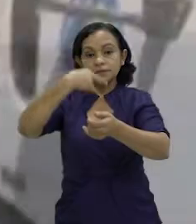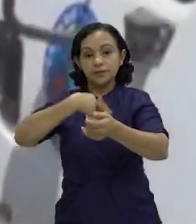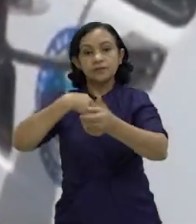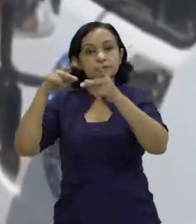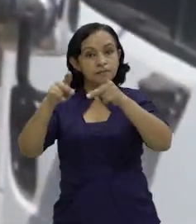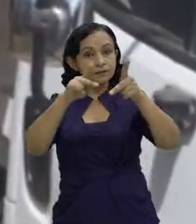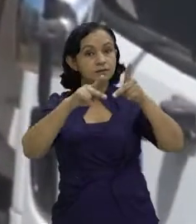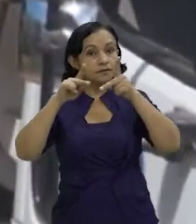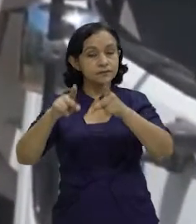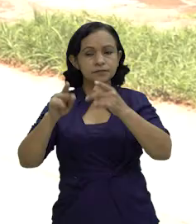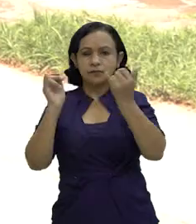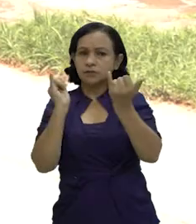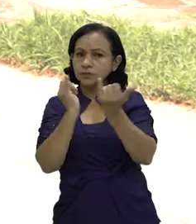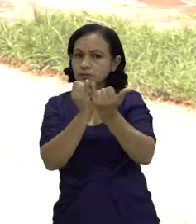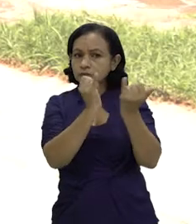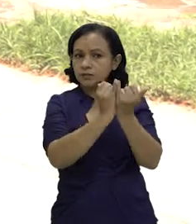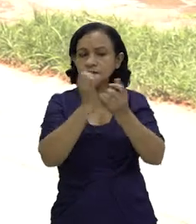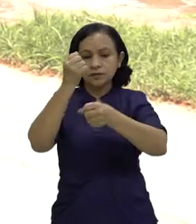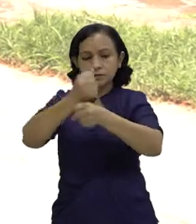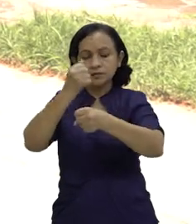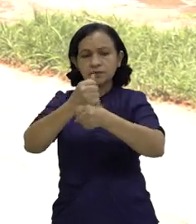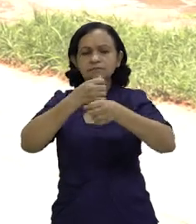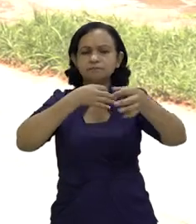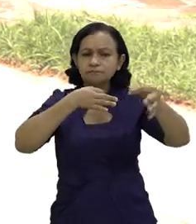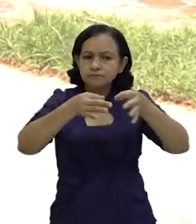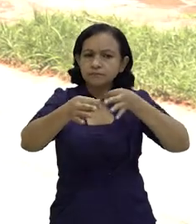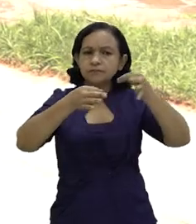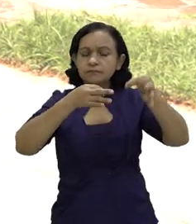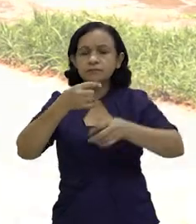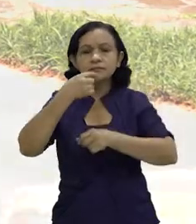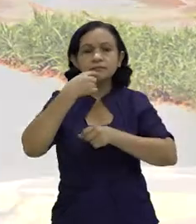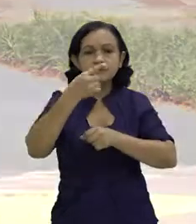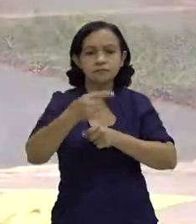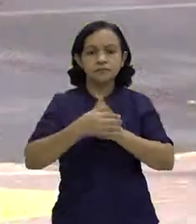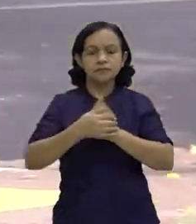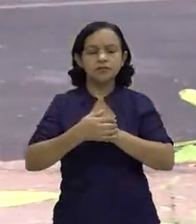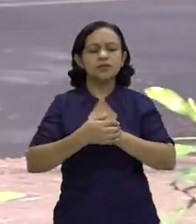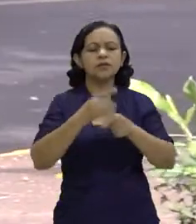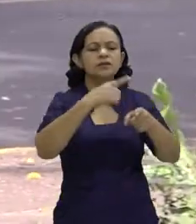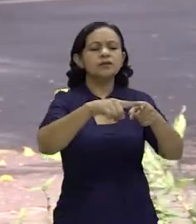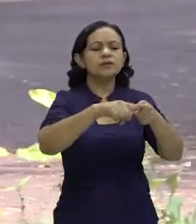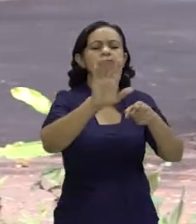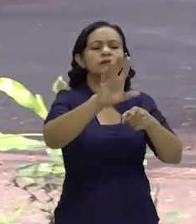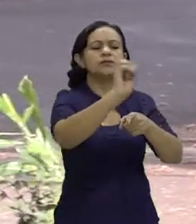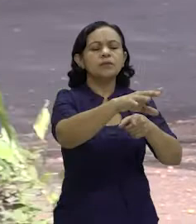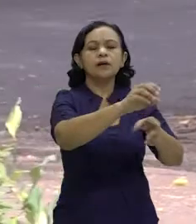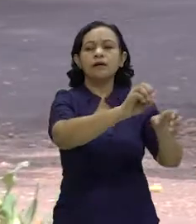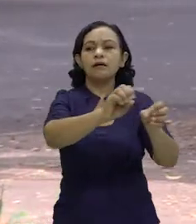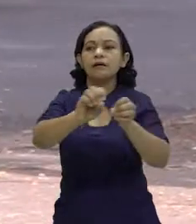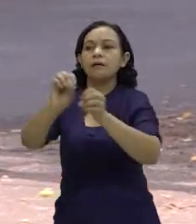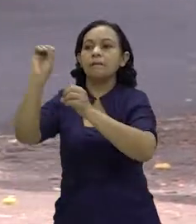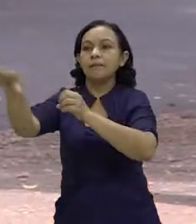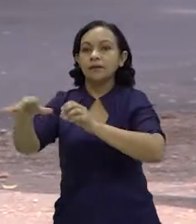ciudadanía. Lo tenemos que hacer es igual, un trabajo de conciencia y no decirle a la gente, toma, pago cinco pesos y anda, bótame